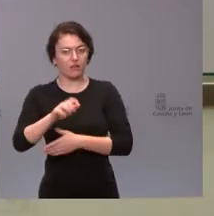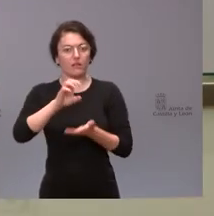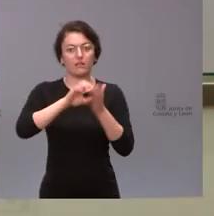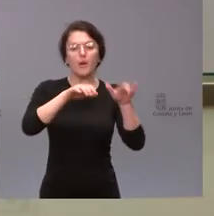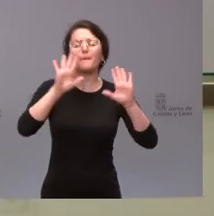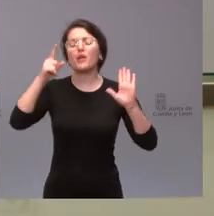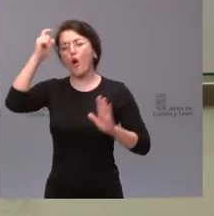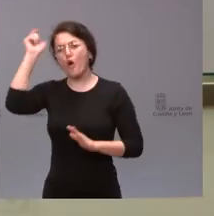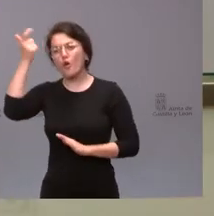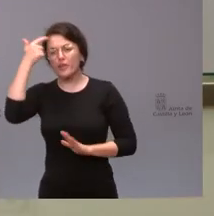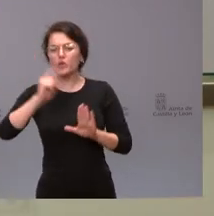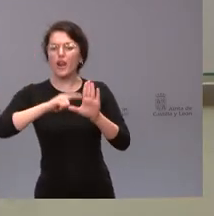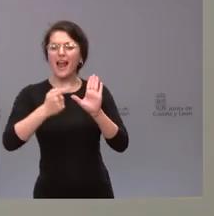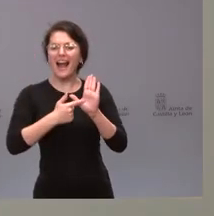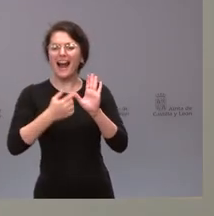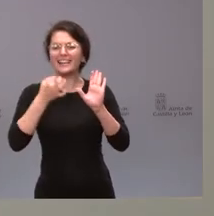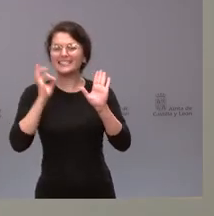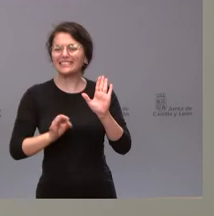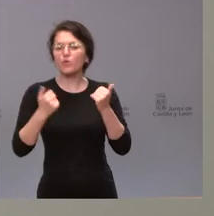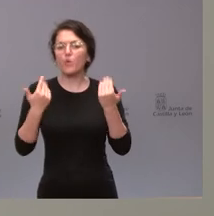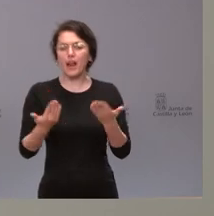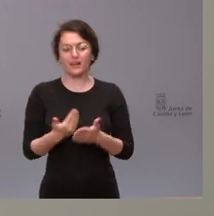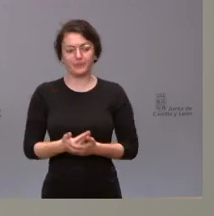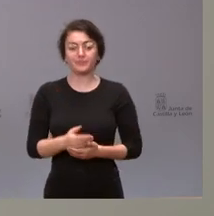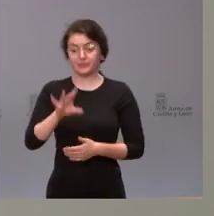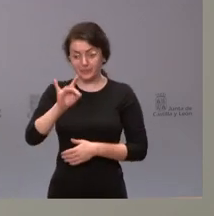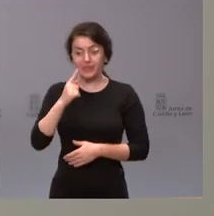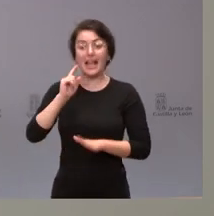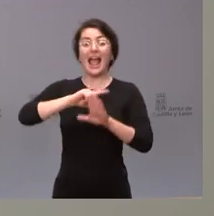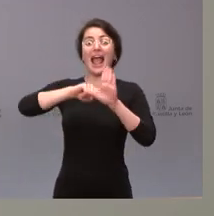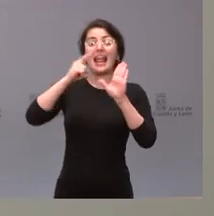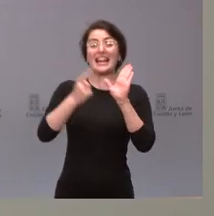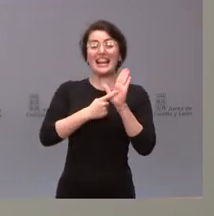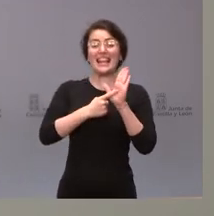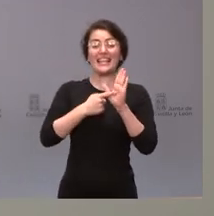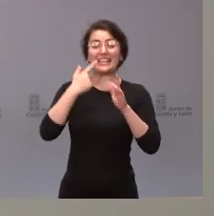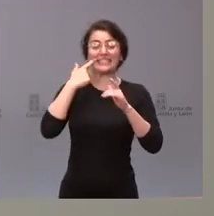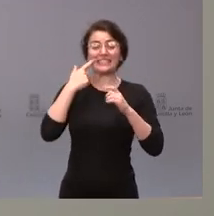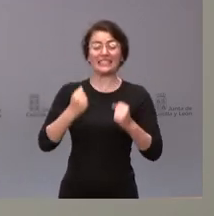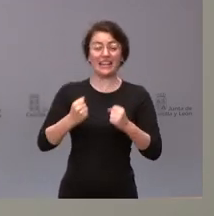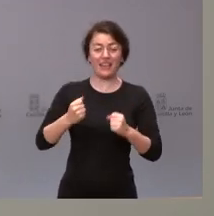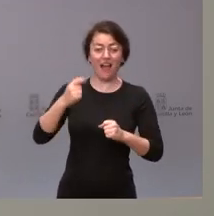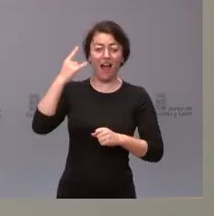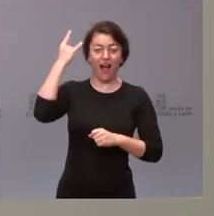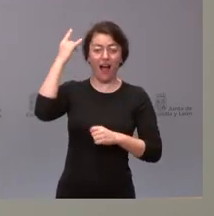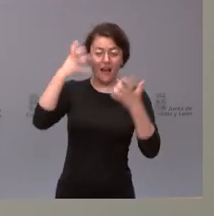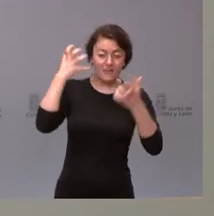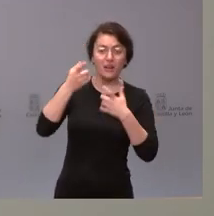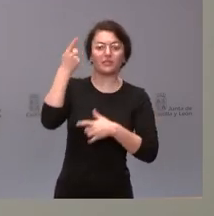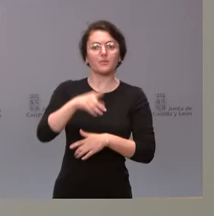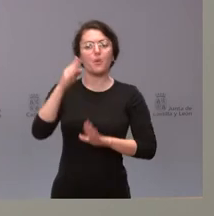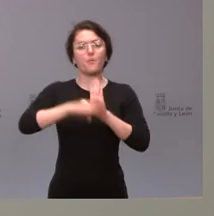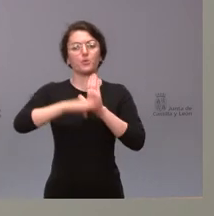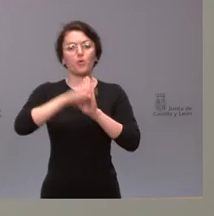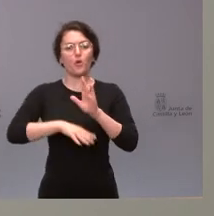exactamente? ¿Lo saben? Sí, la ley de sanidad animal, el protocolo de erradicación de la tuberculosis bovina y el reglamento de